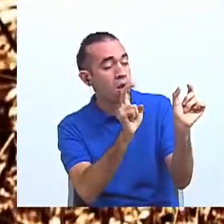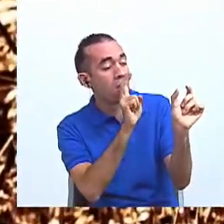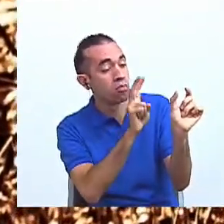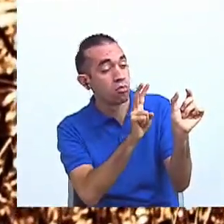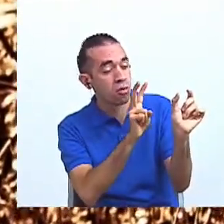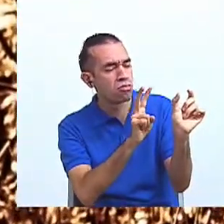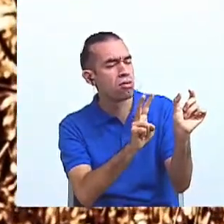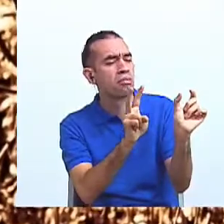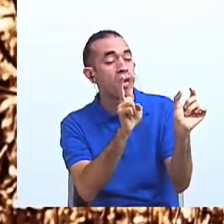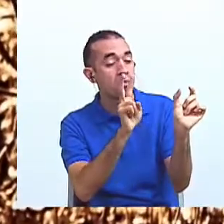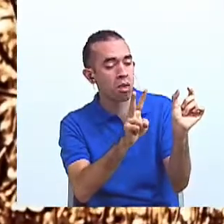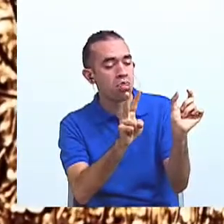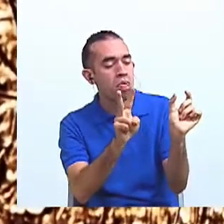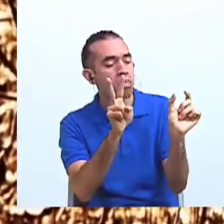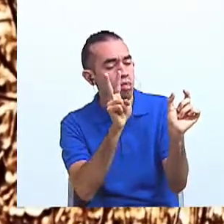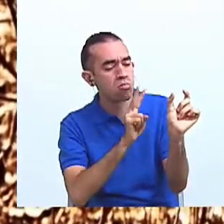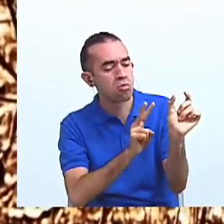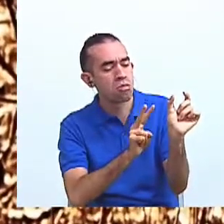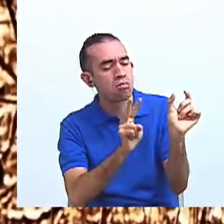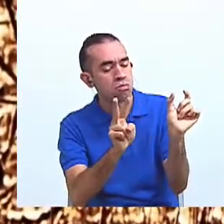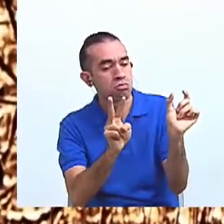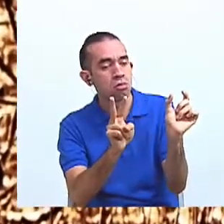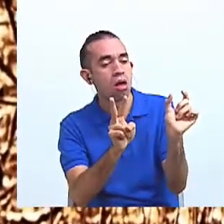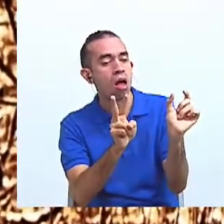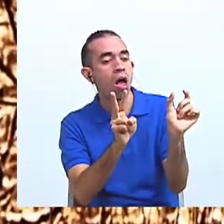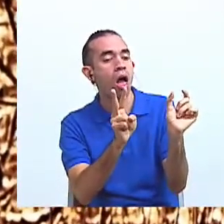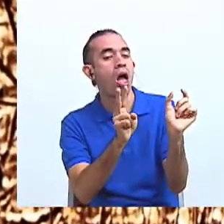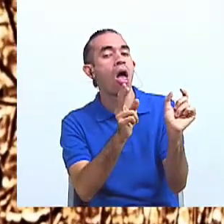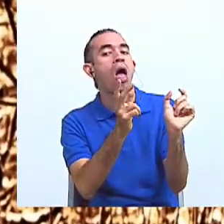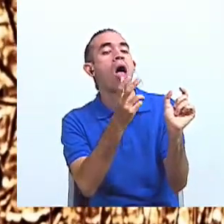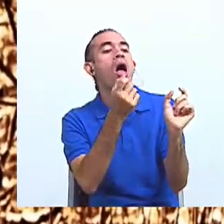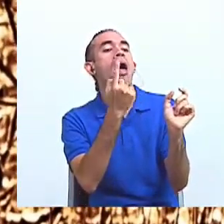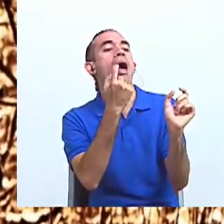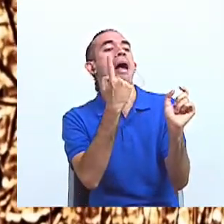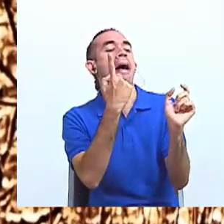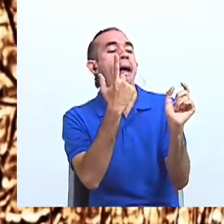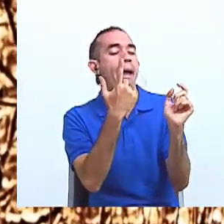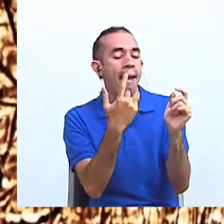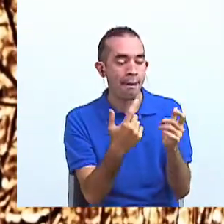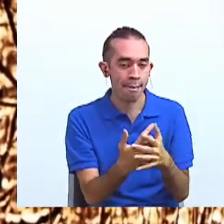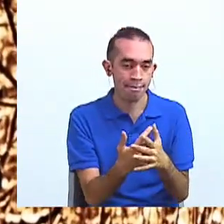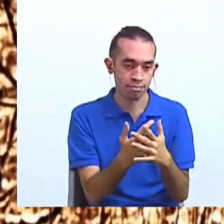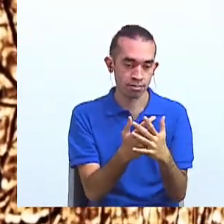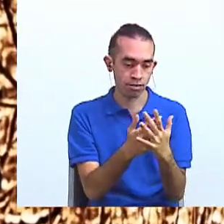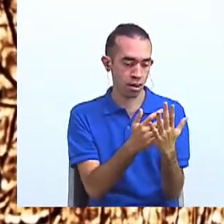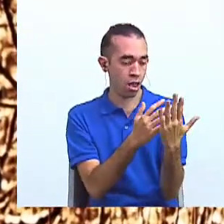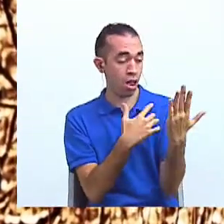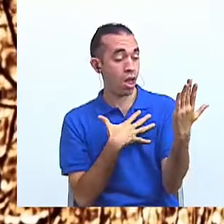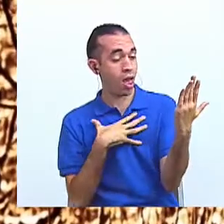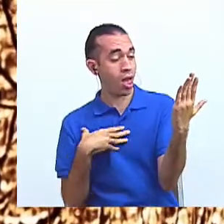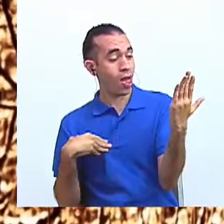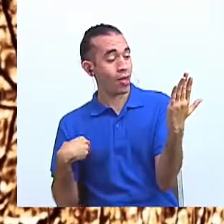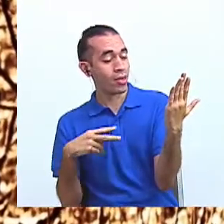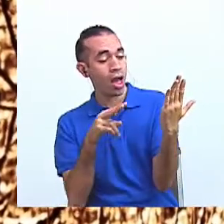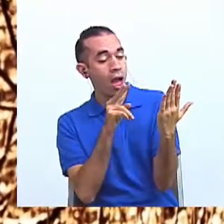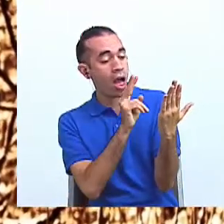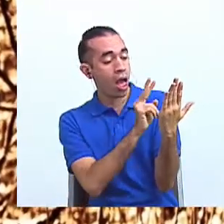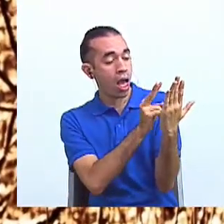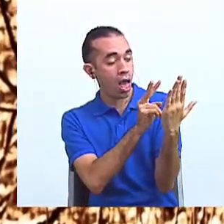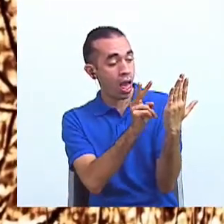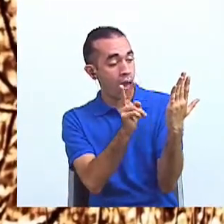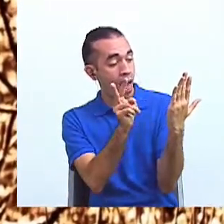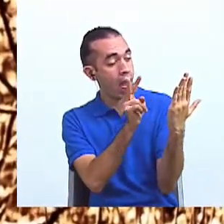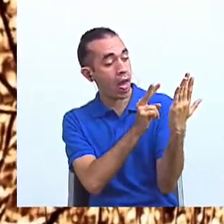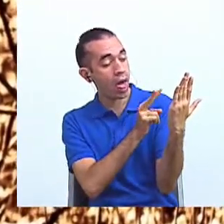apropiaba de los sentimientos e ideas plasmados en las páginas. Cuando un pasaje le agradaba, especialmente lo